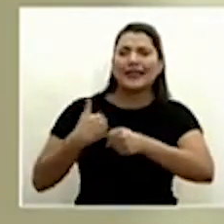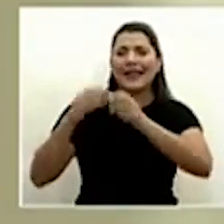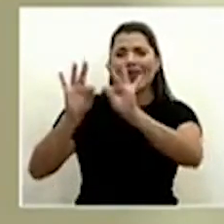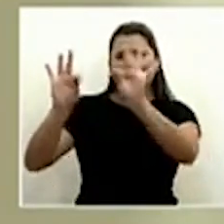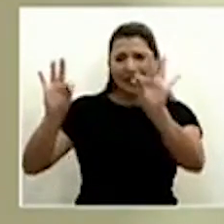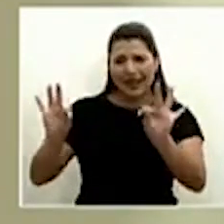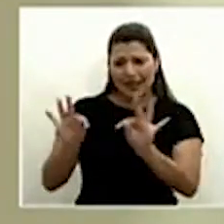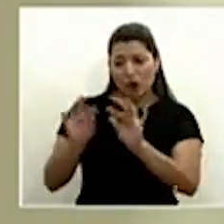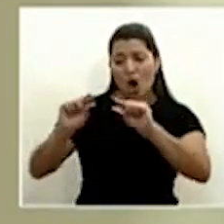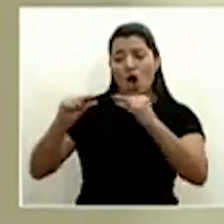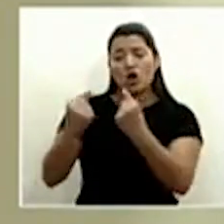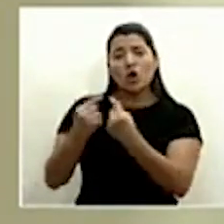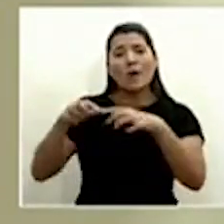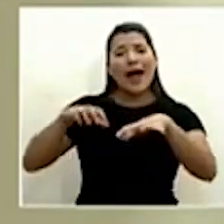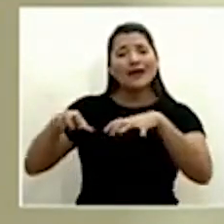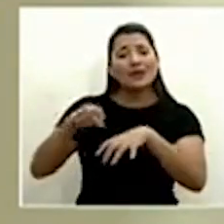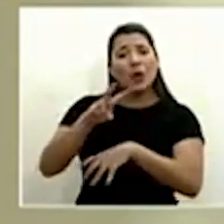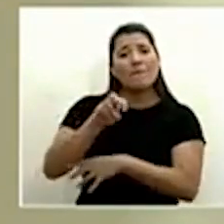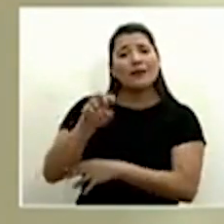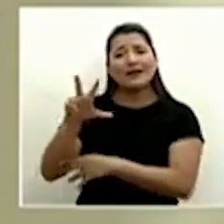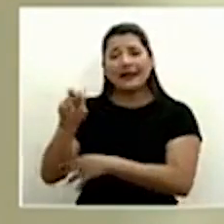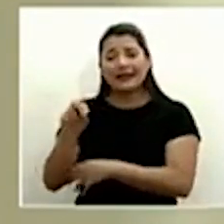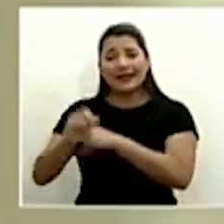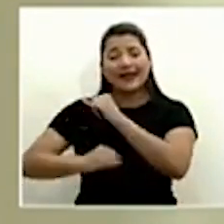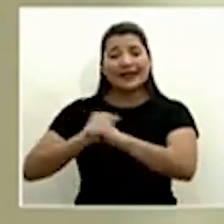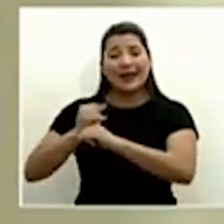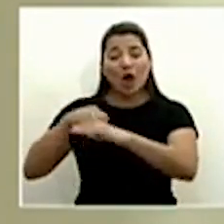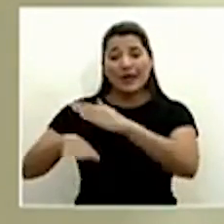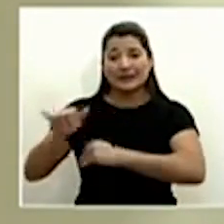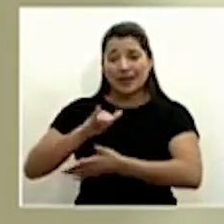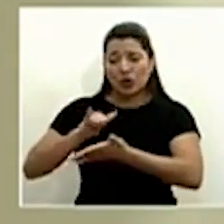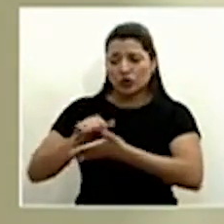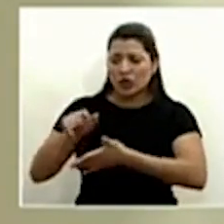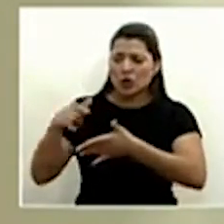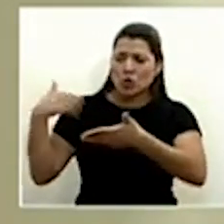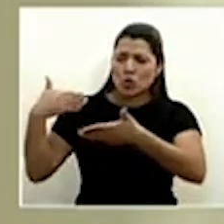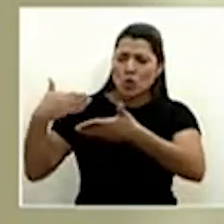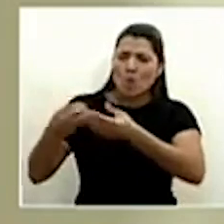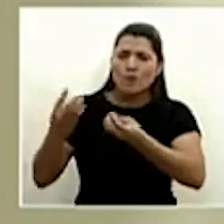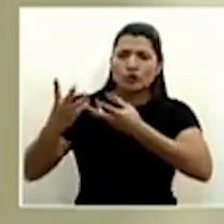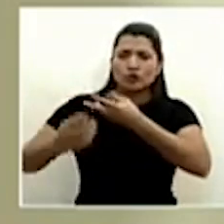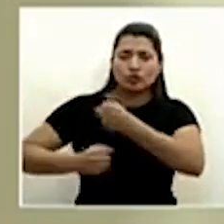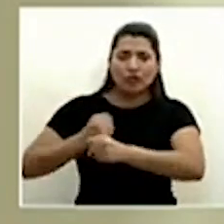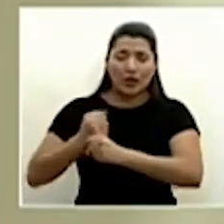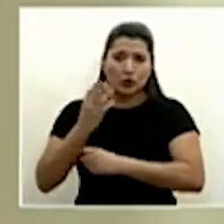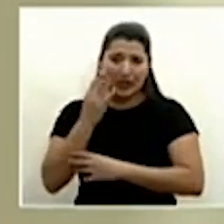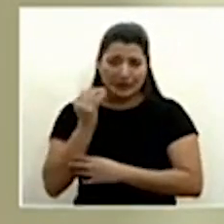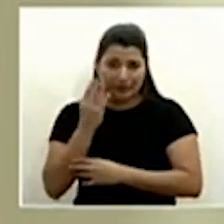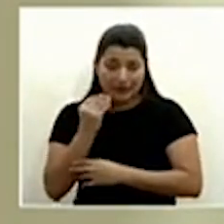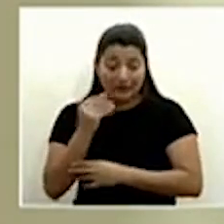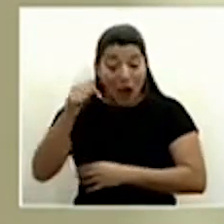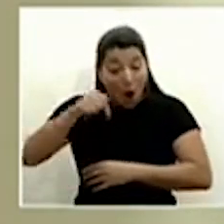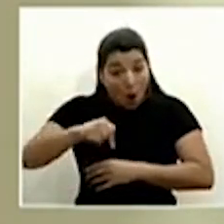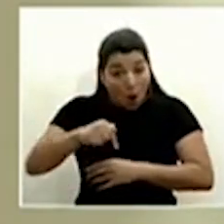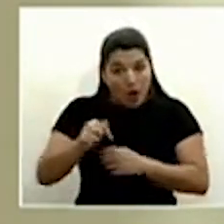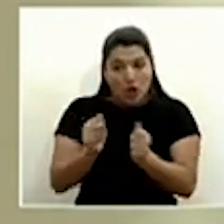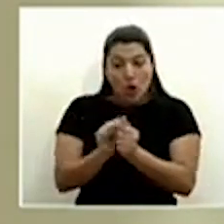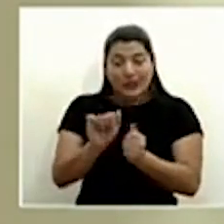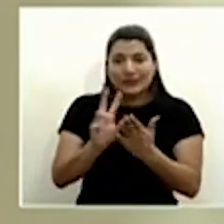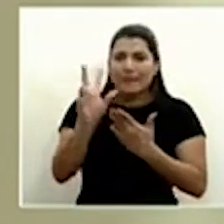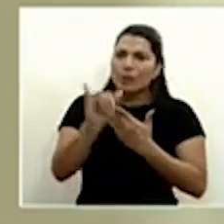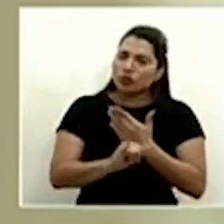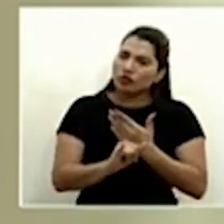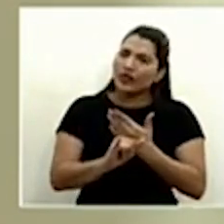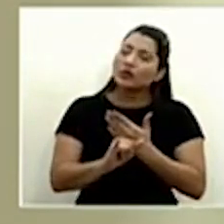Activo 2030 Internacional de San José. Hoy, con esta iniciativa, devuelve el apoyo que siempre ha